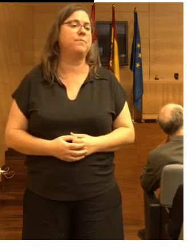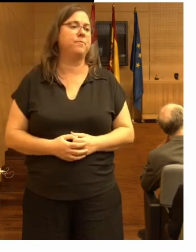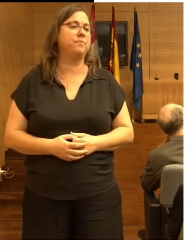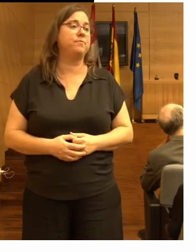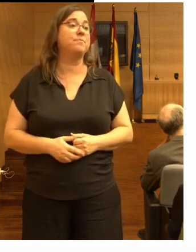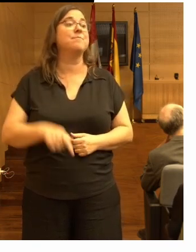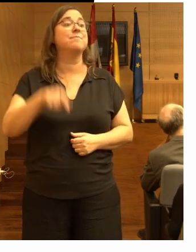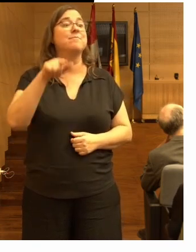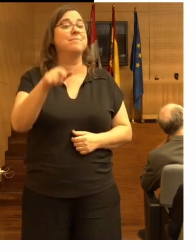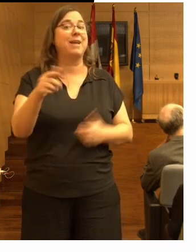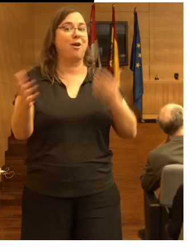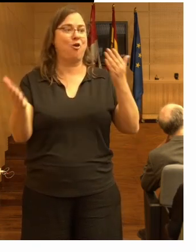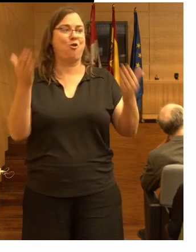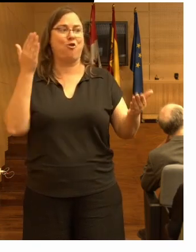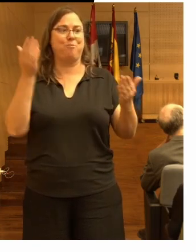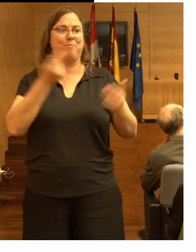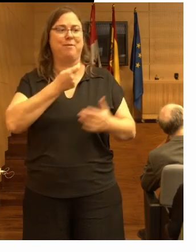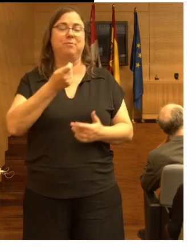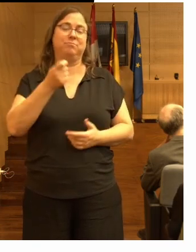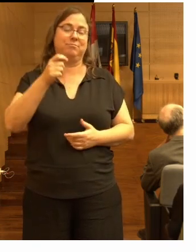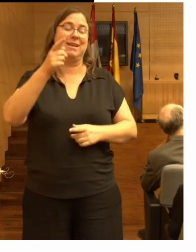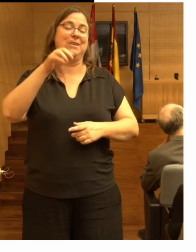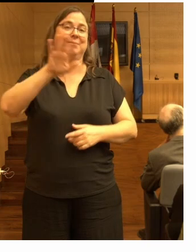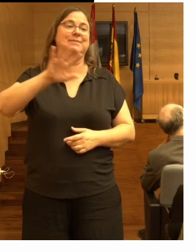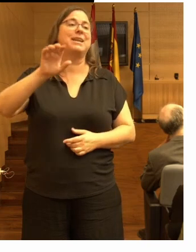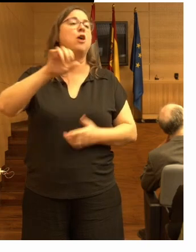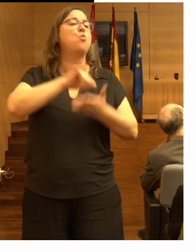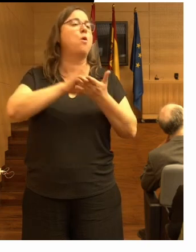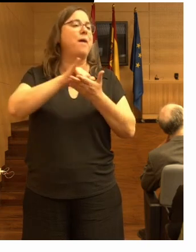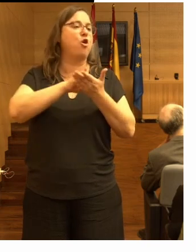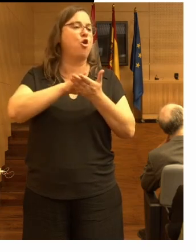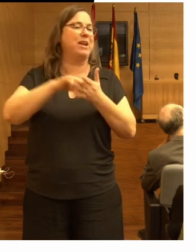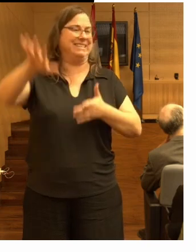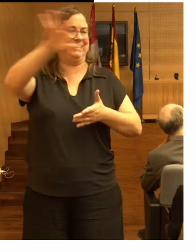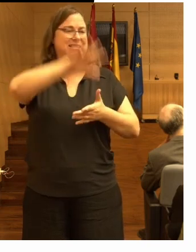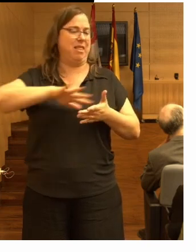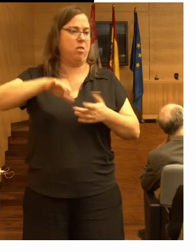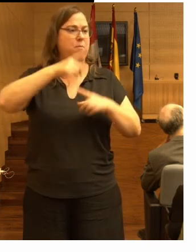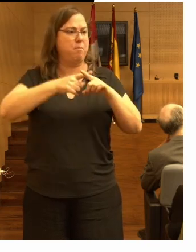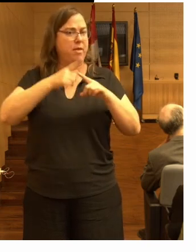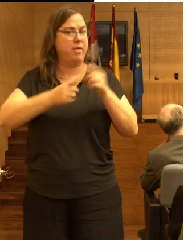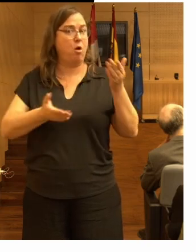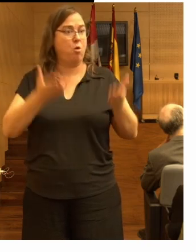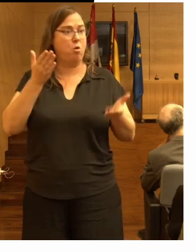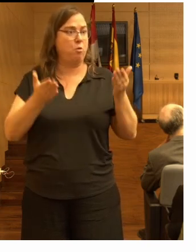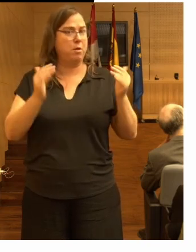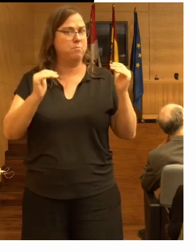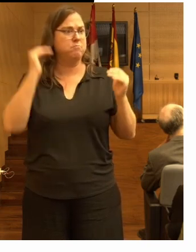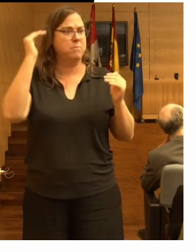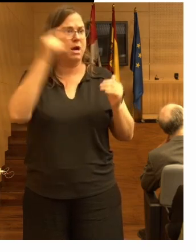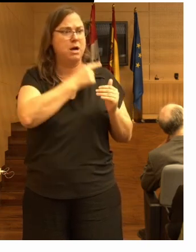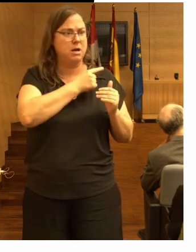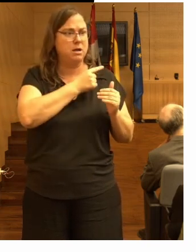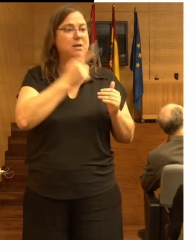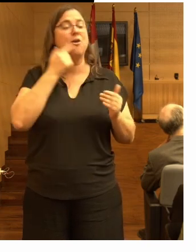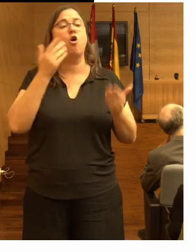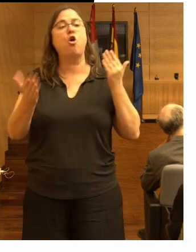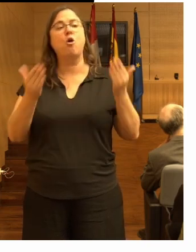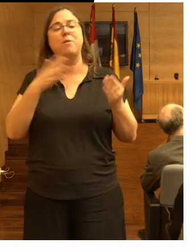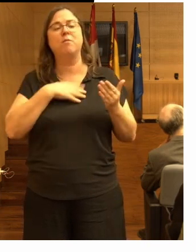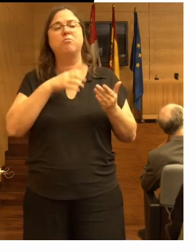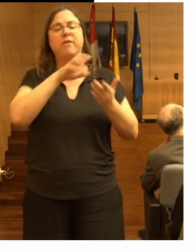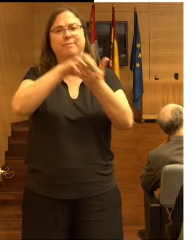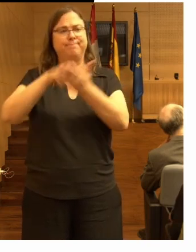aquí aquí se compara con la media nacional y la media del estado de nueva york también se puede hacer una comparativa entre distintas